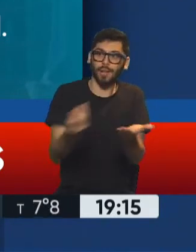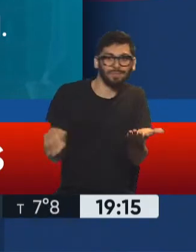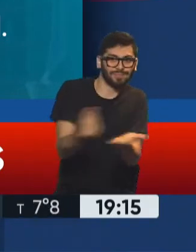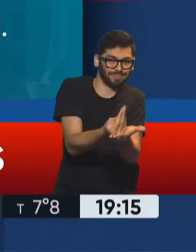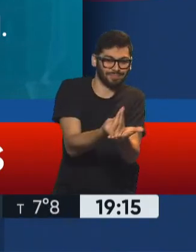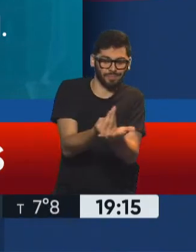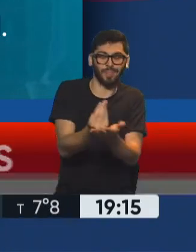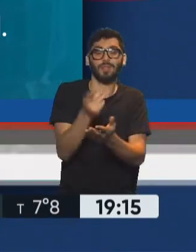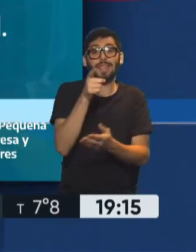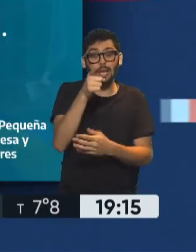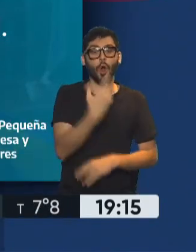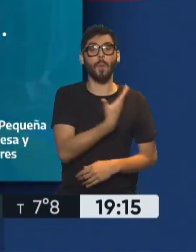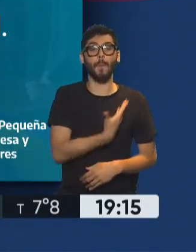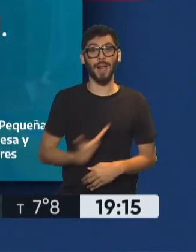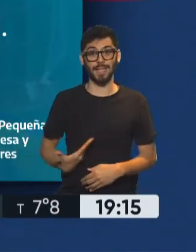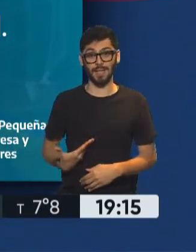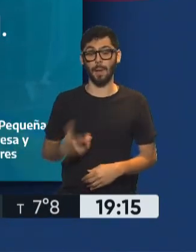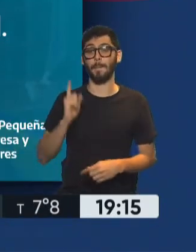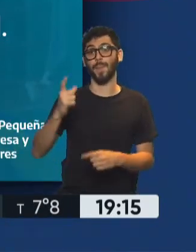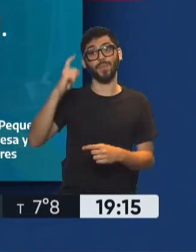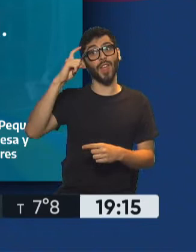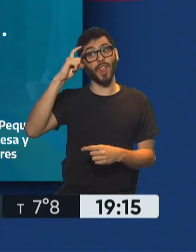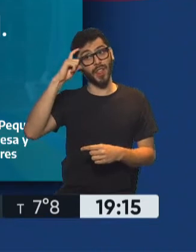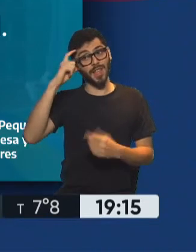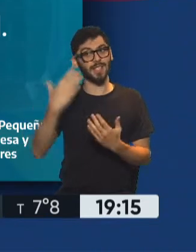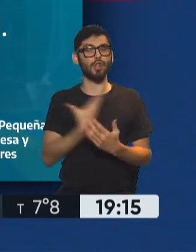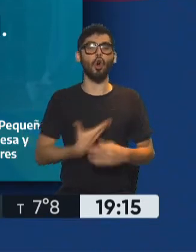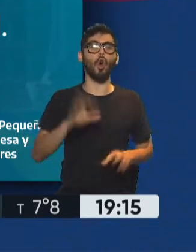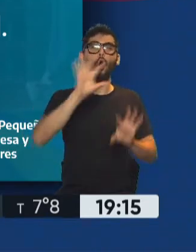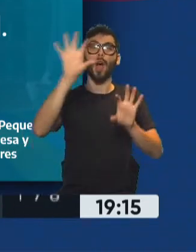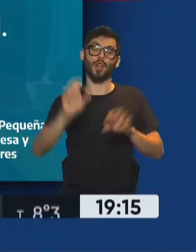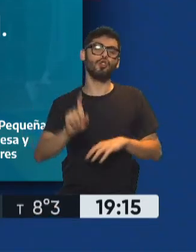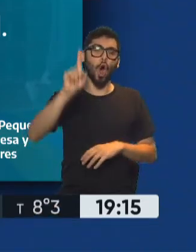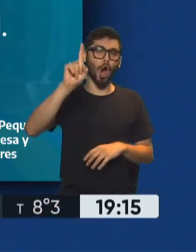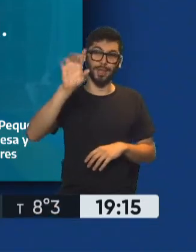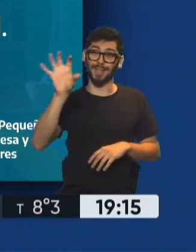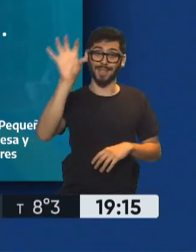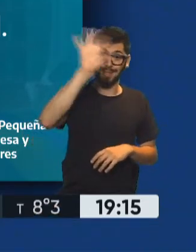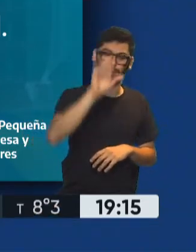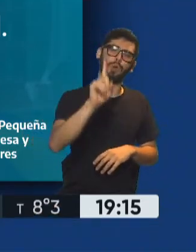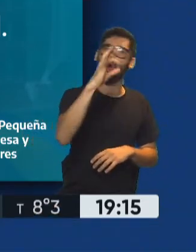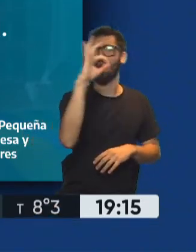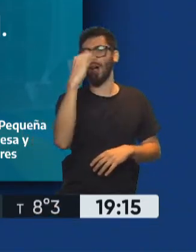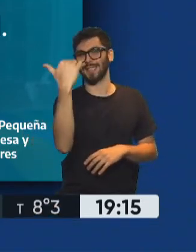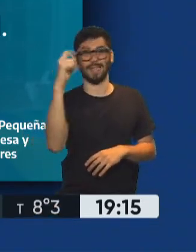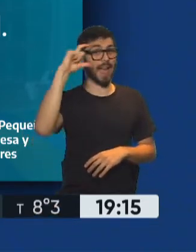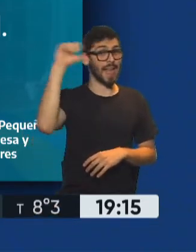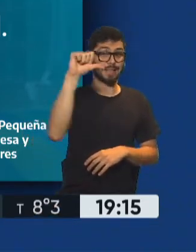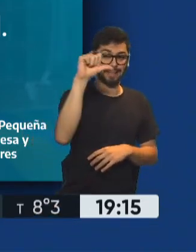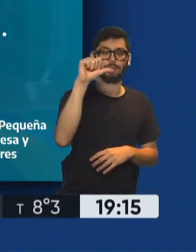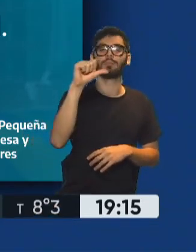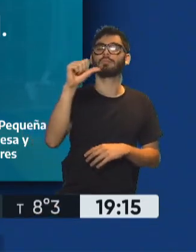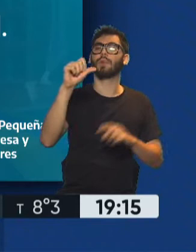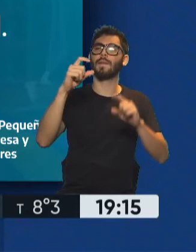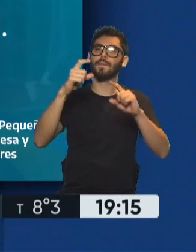de la Nación junto con los 10 gobernadores del NOA y del NEA pusieron en marcha un esquema de